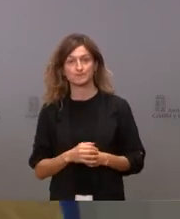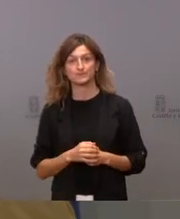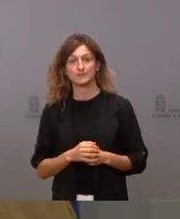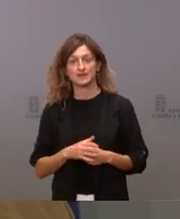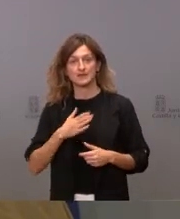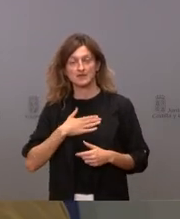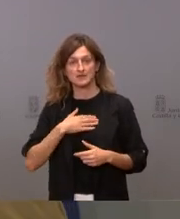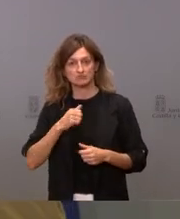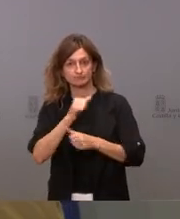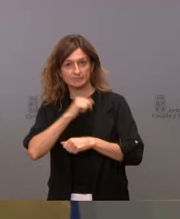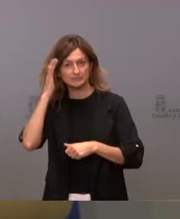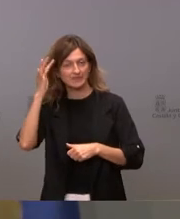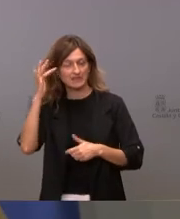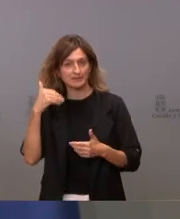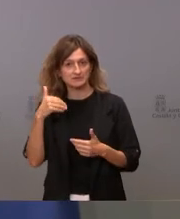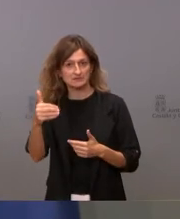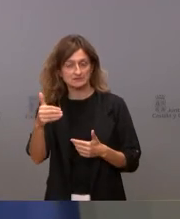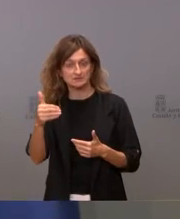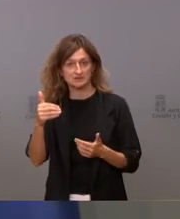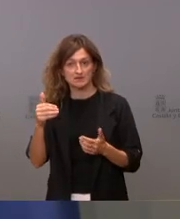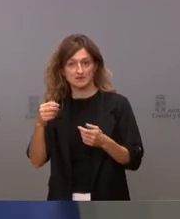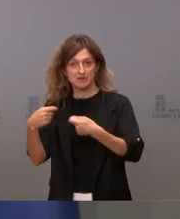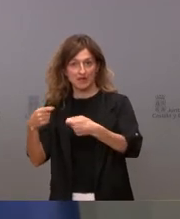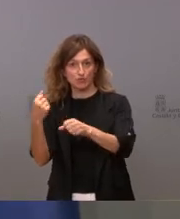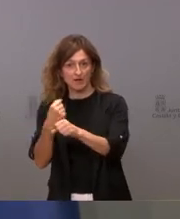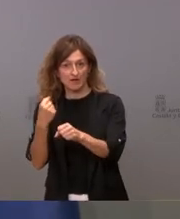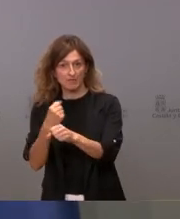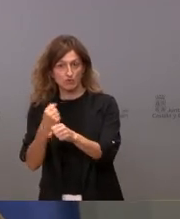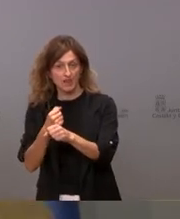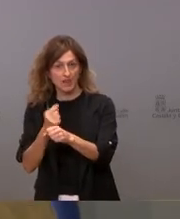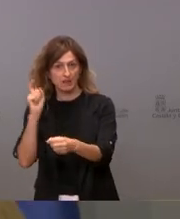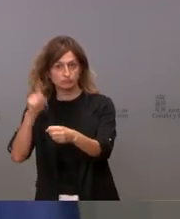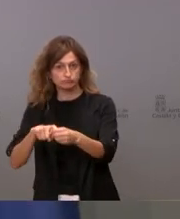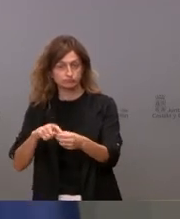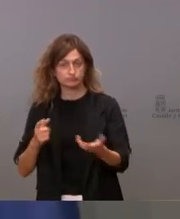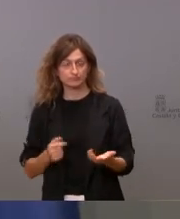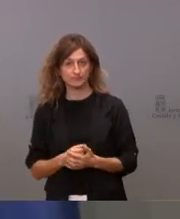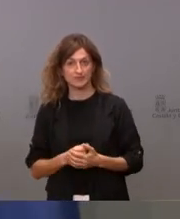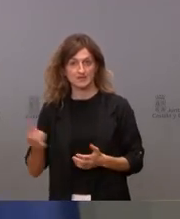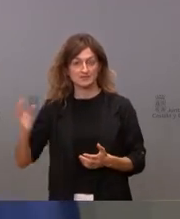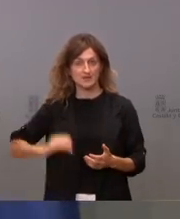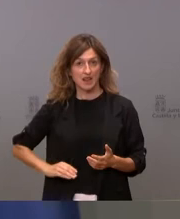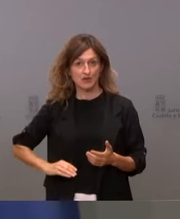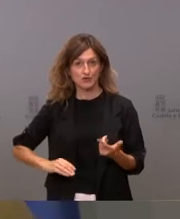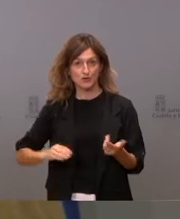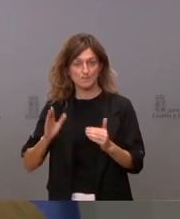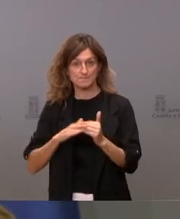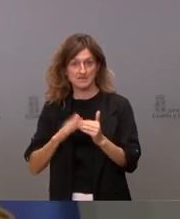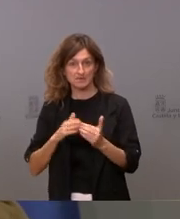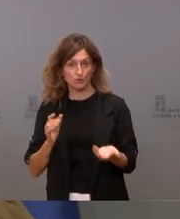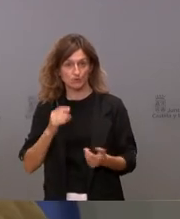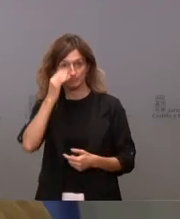expectativas tengo si entro en un mercado laboral que tiene un salario mínimo